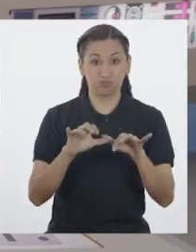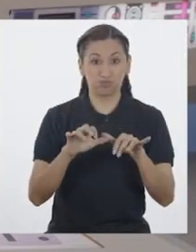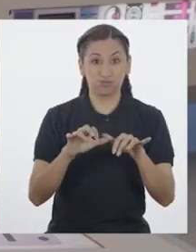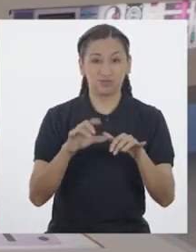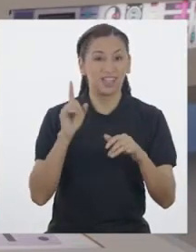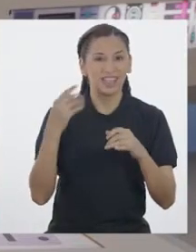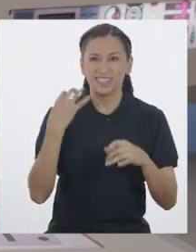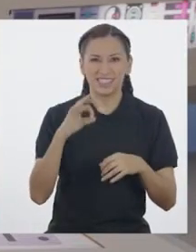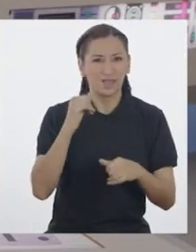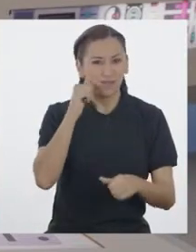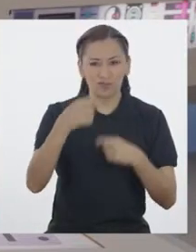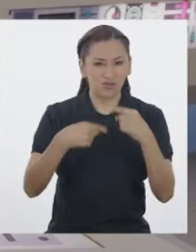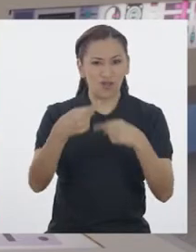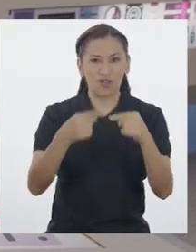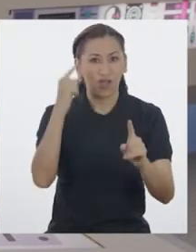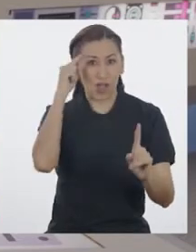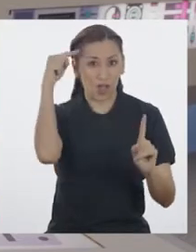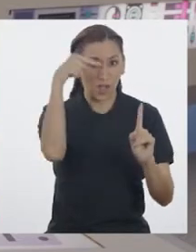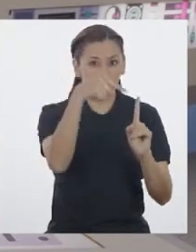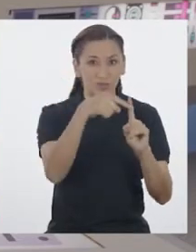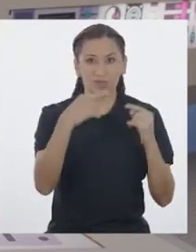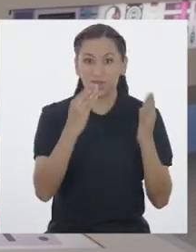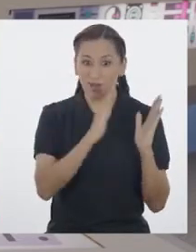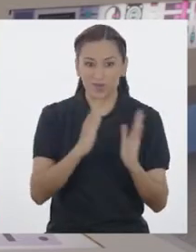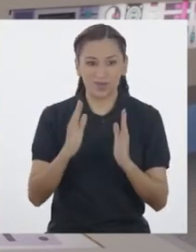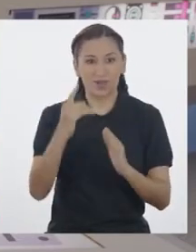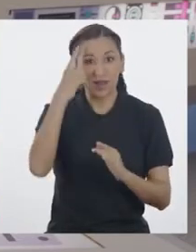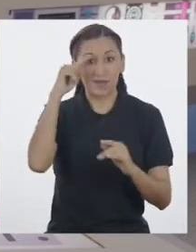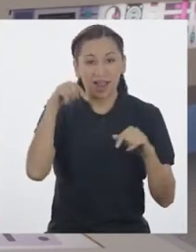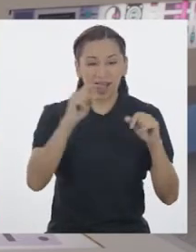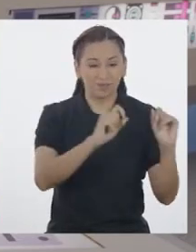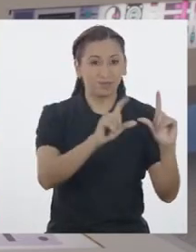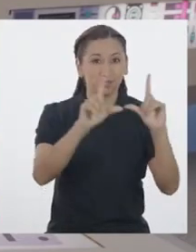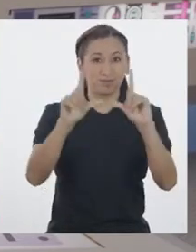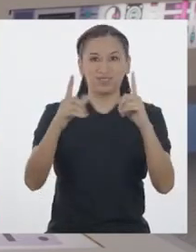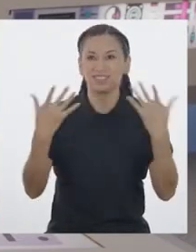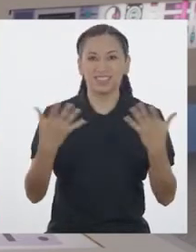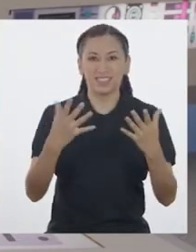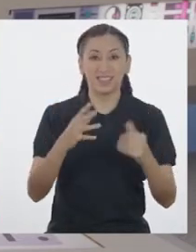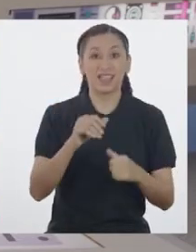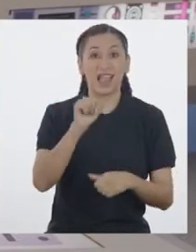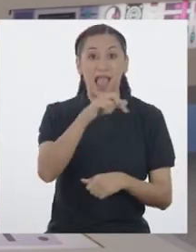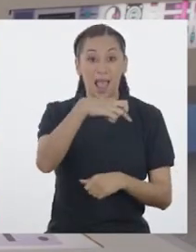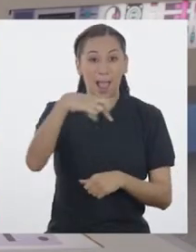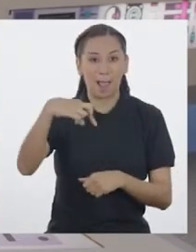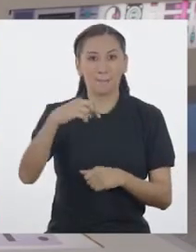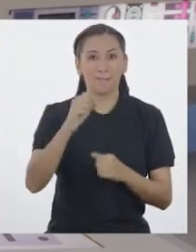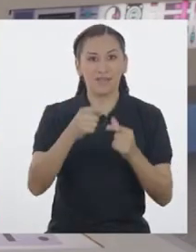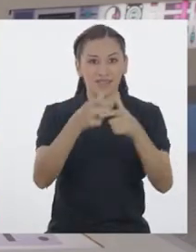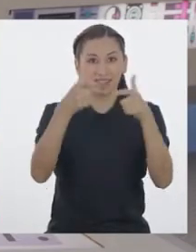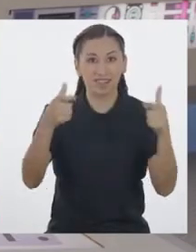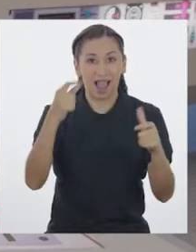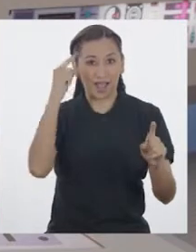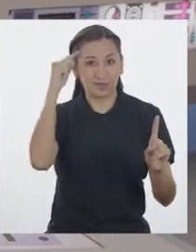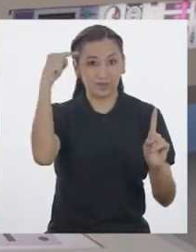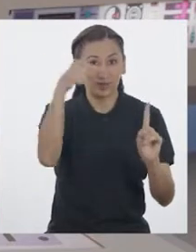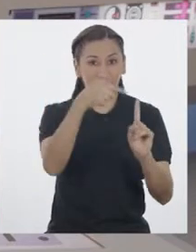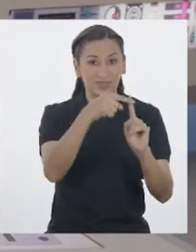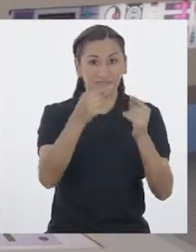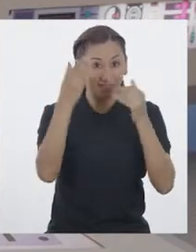día, nos tiene una misión preparada en nuestra superaplicación, el gran desafío del saber.